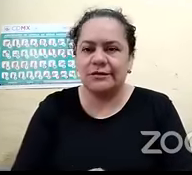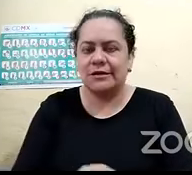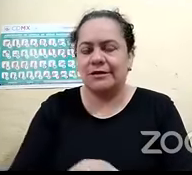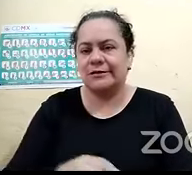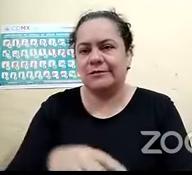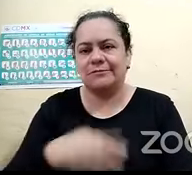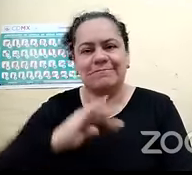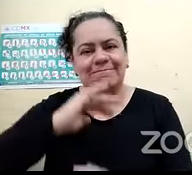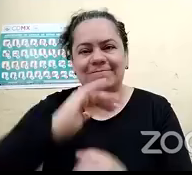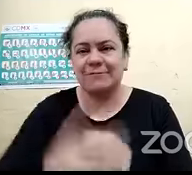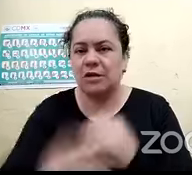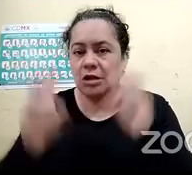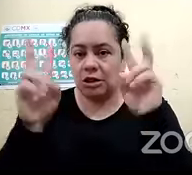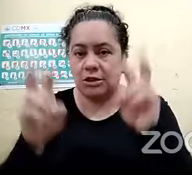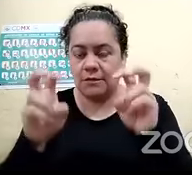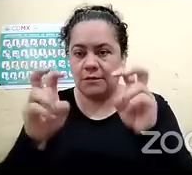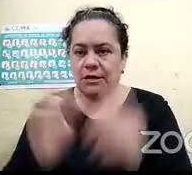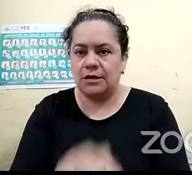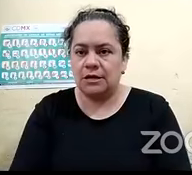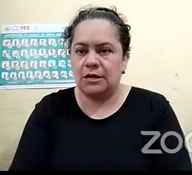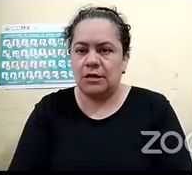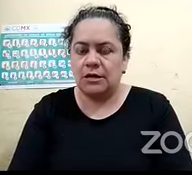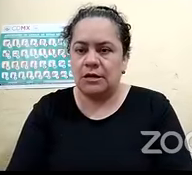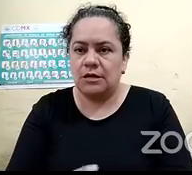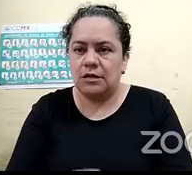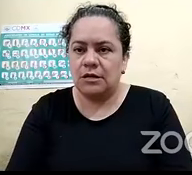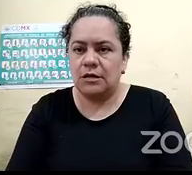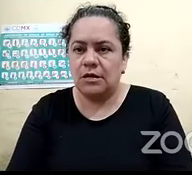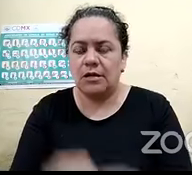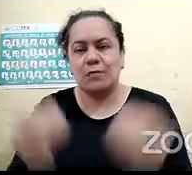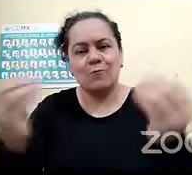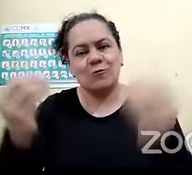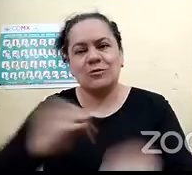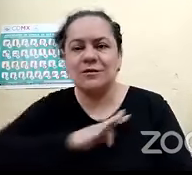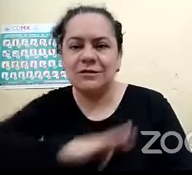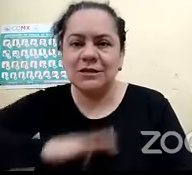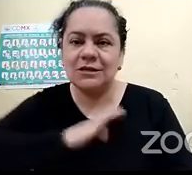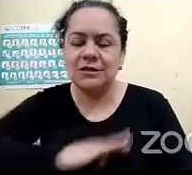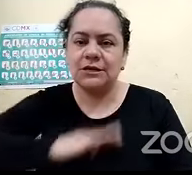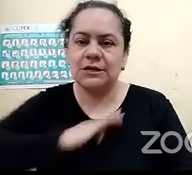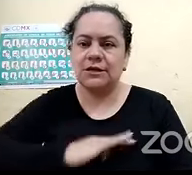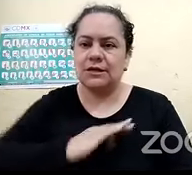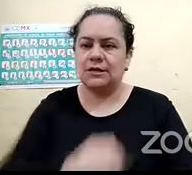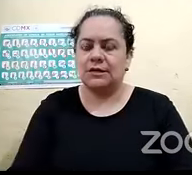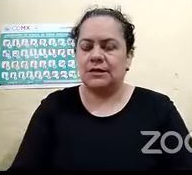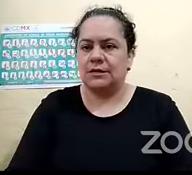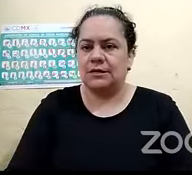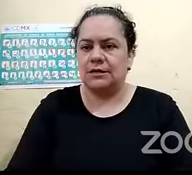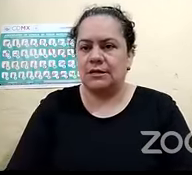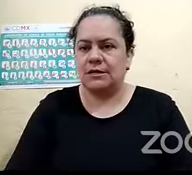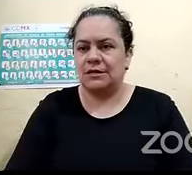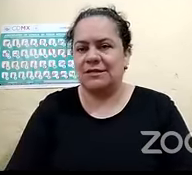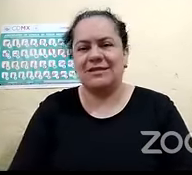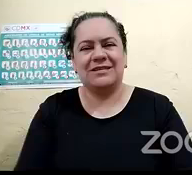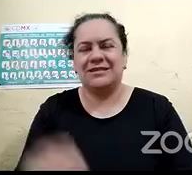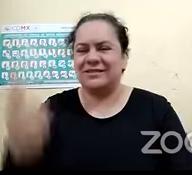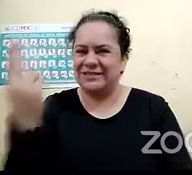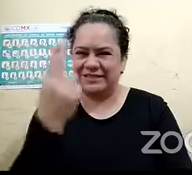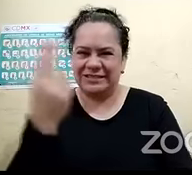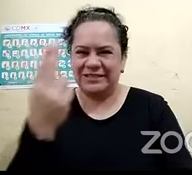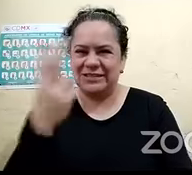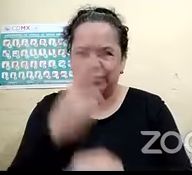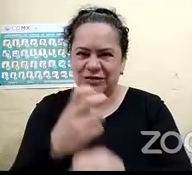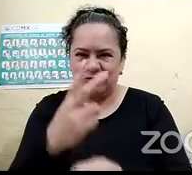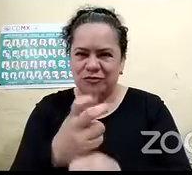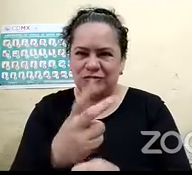de los últimos saludos que tenemos Noel Lucas muchas felicidades David Alvarez se necesita un segundo programa para seguir aprendiendo entonces